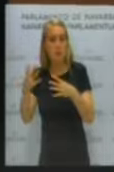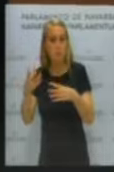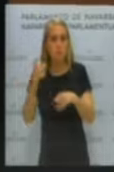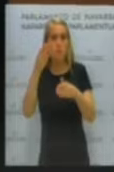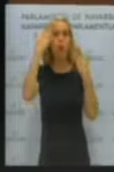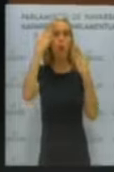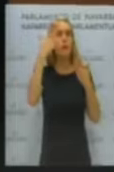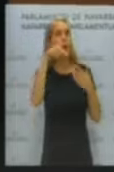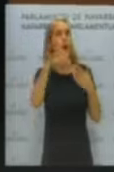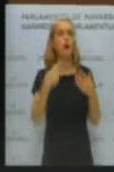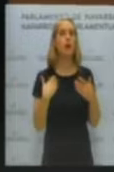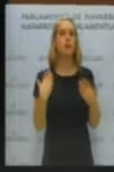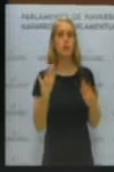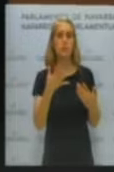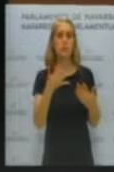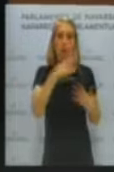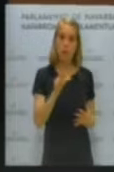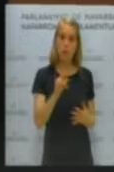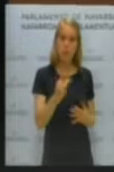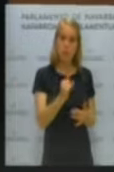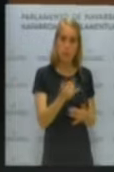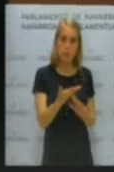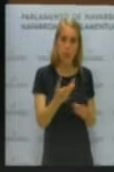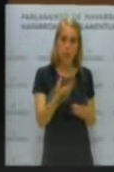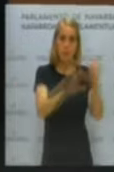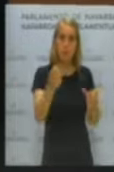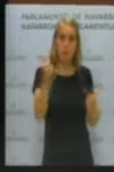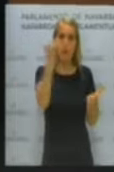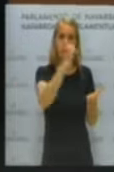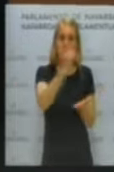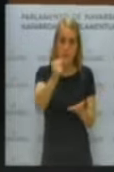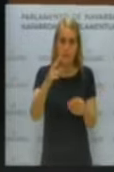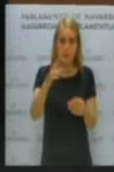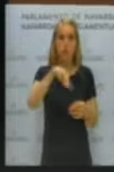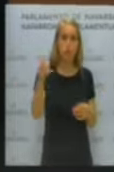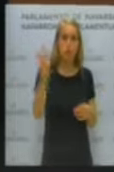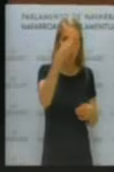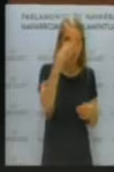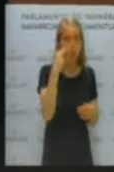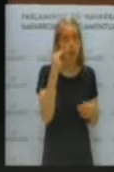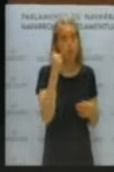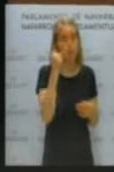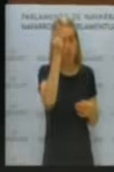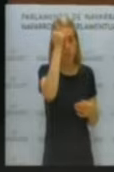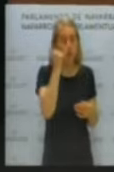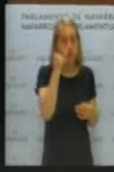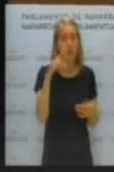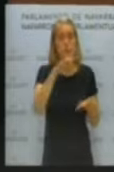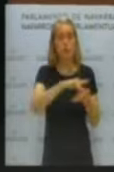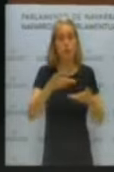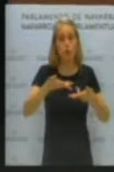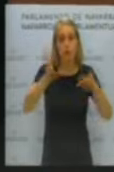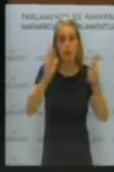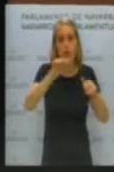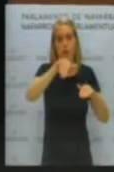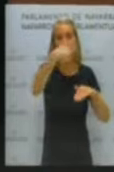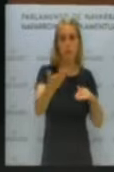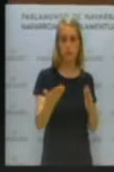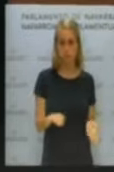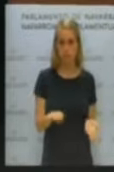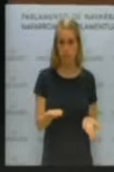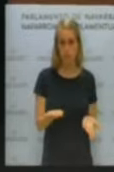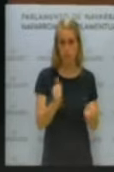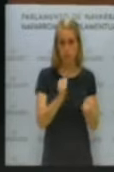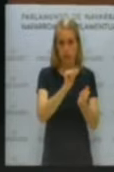que sí se producen a asesinos, a terroristas, cuando salen de prisión. Esto también es un acto de